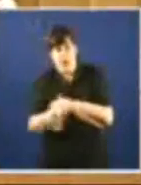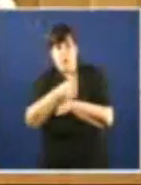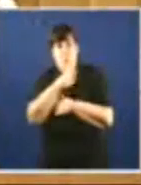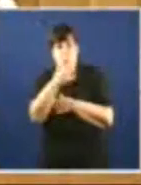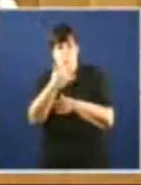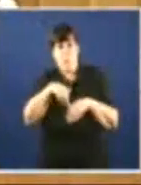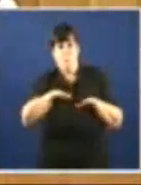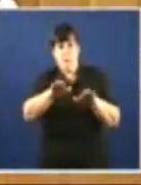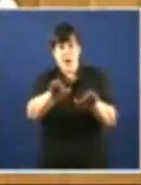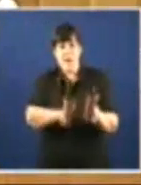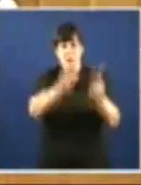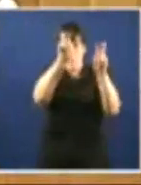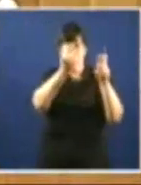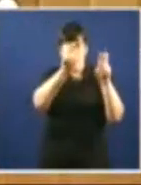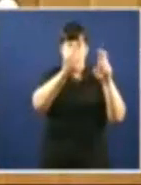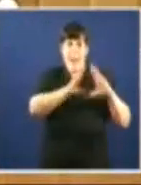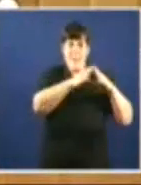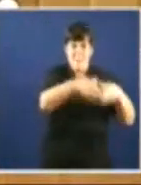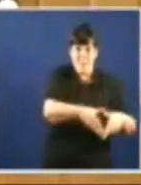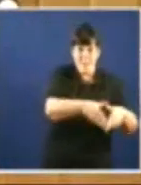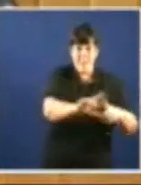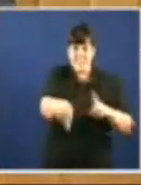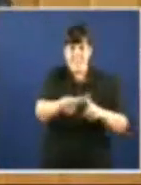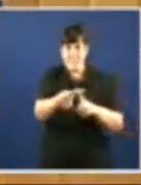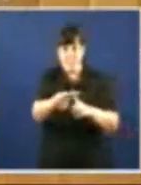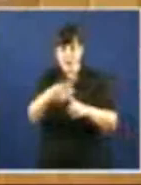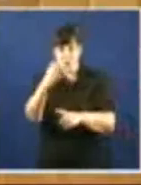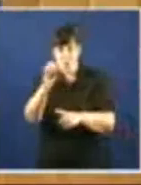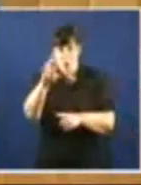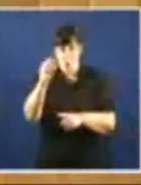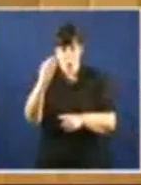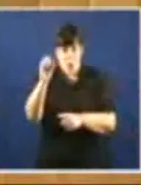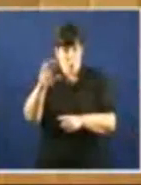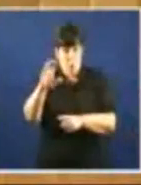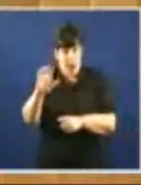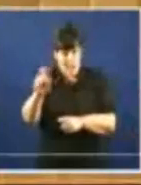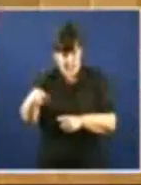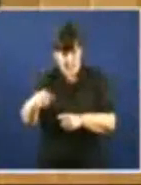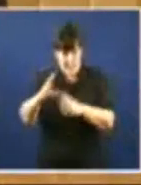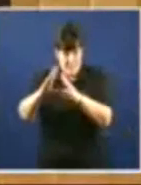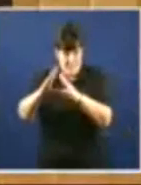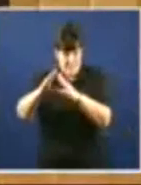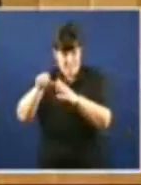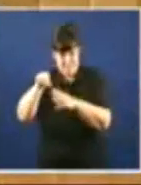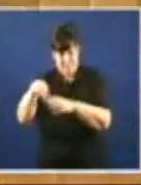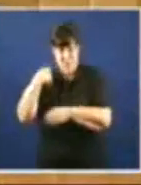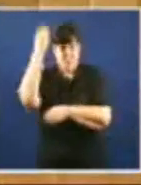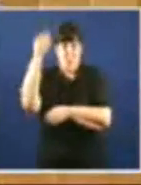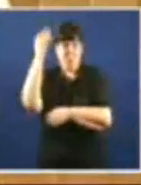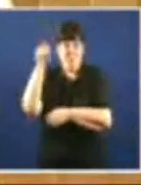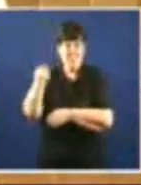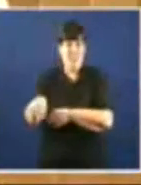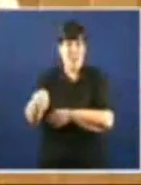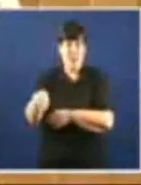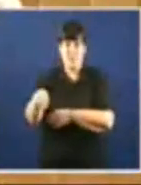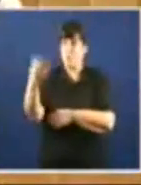prestíz e cor co esto Eu soñei que corco esto final facíase que no